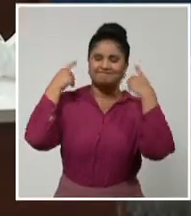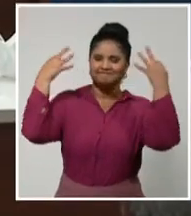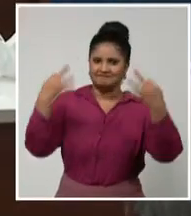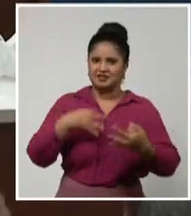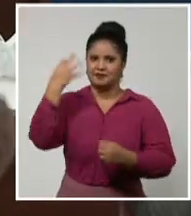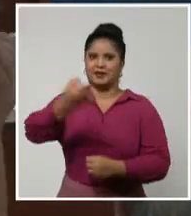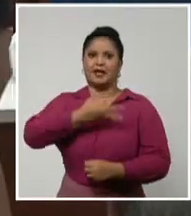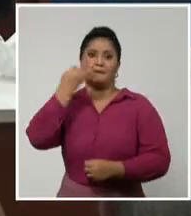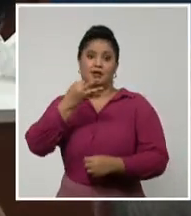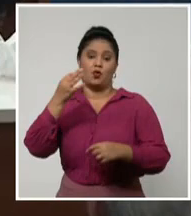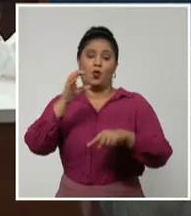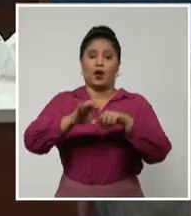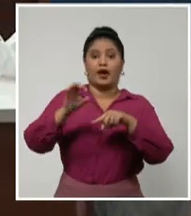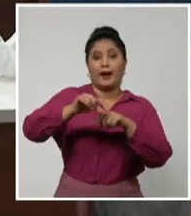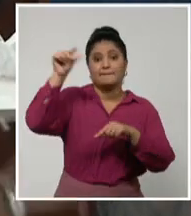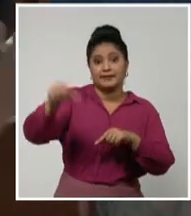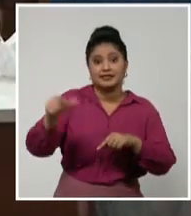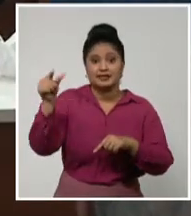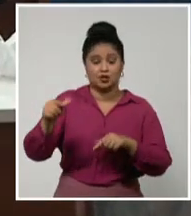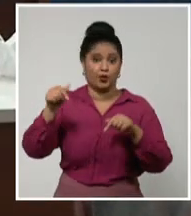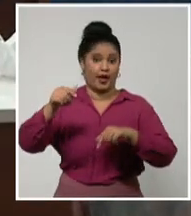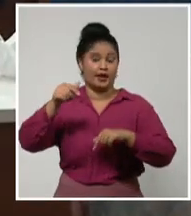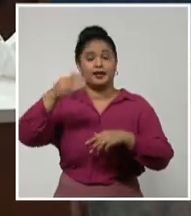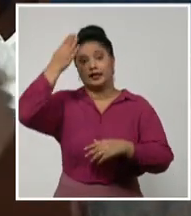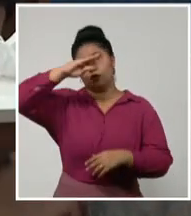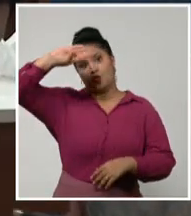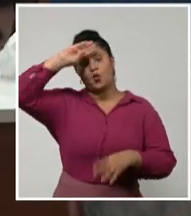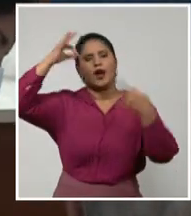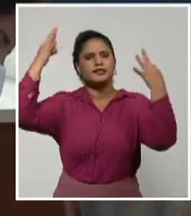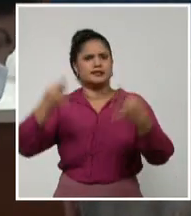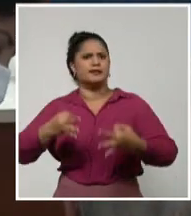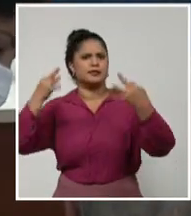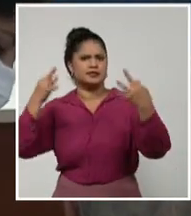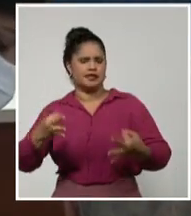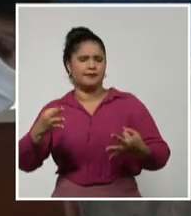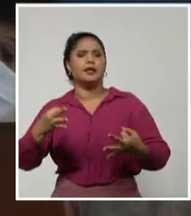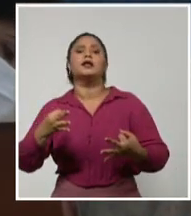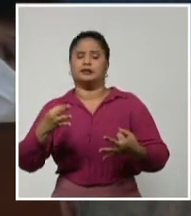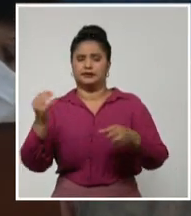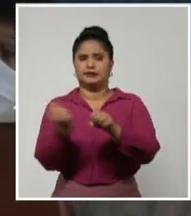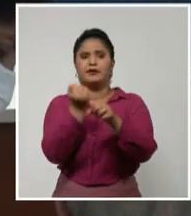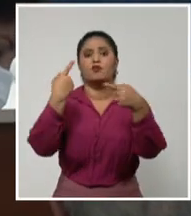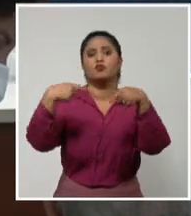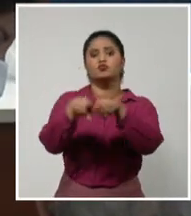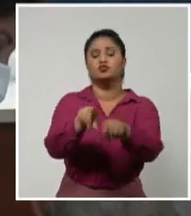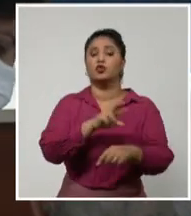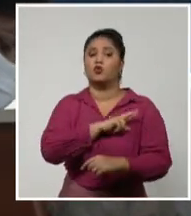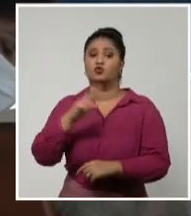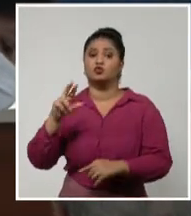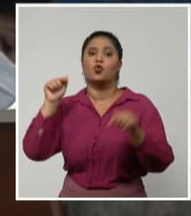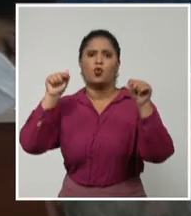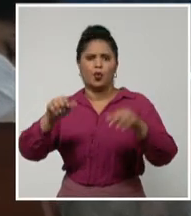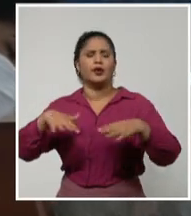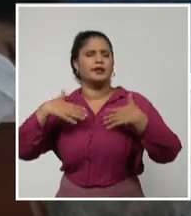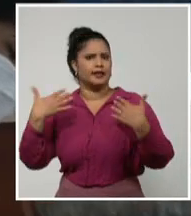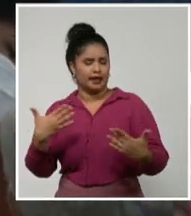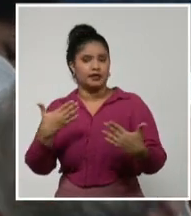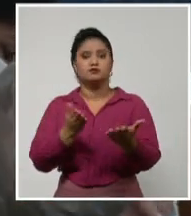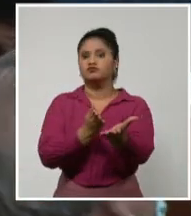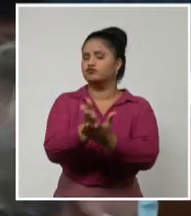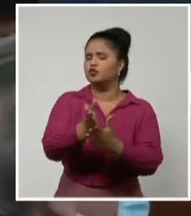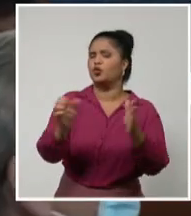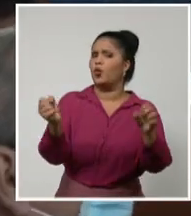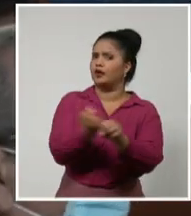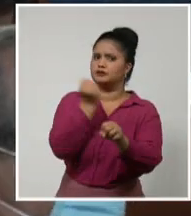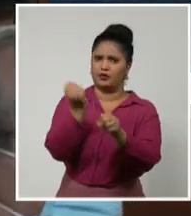campesinado cubano siempre ha respondido a la revolución y hoy le va a responder más que nunca porque lo necesitamos